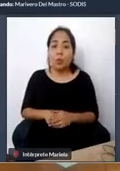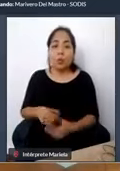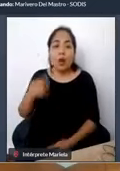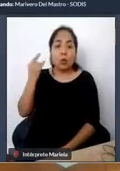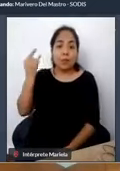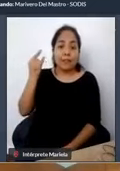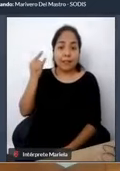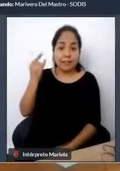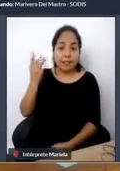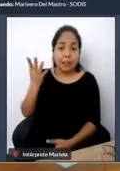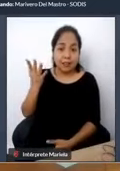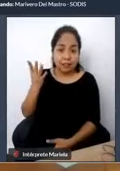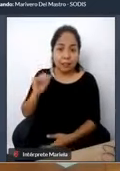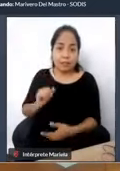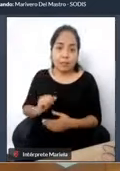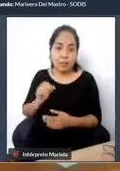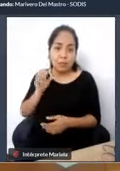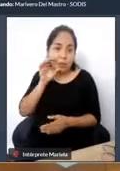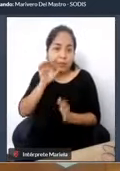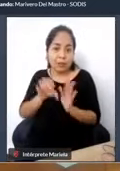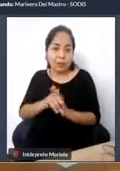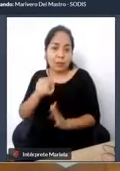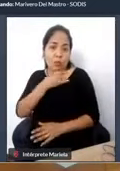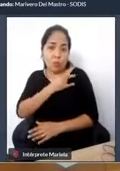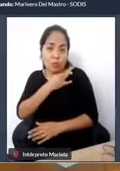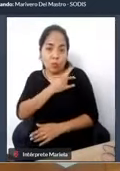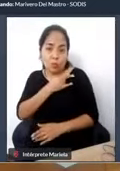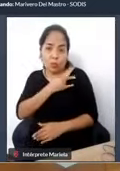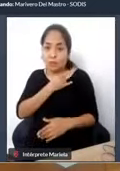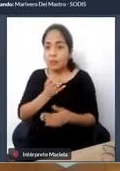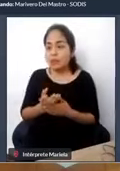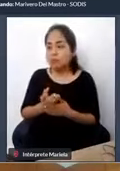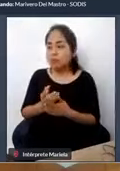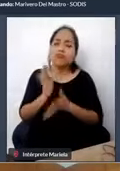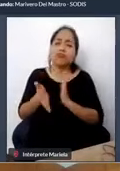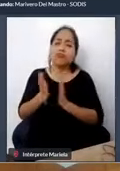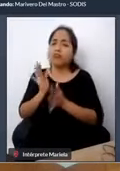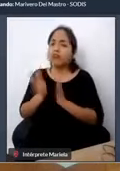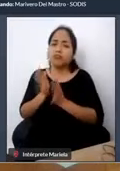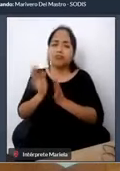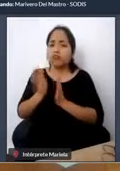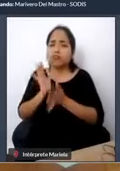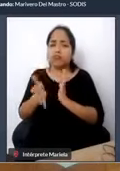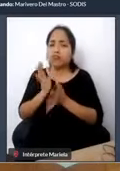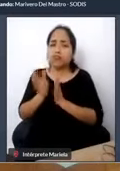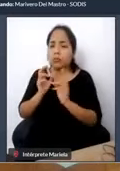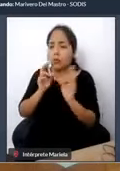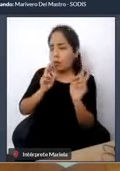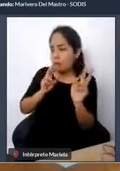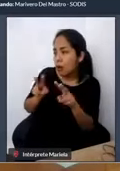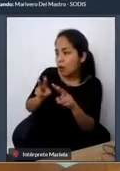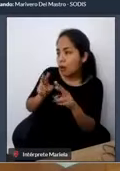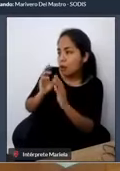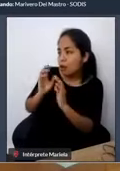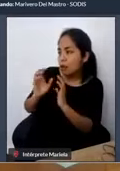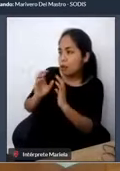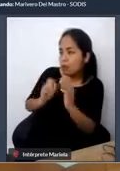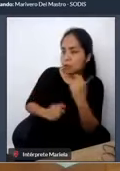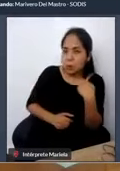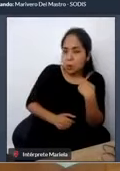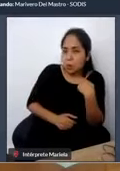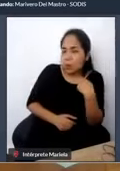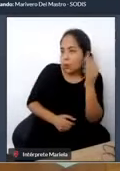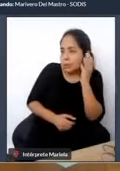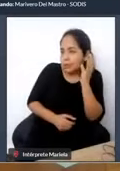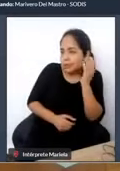que todas las personas hablan en lengua de señas, si yo no conozco este lenguaje de señas y soy una persona, siendo una persona